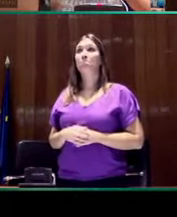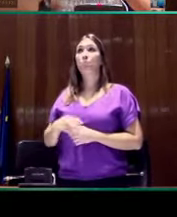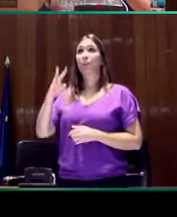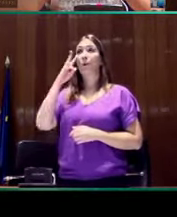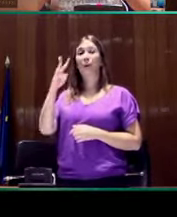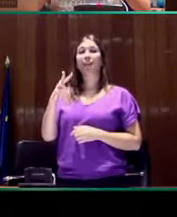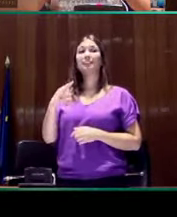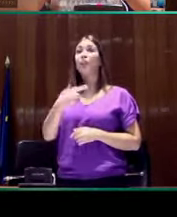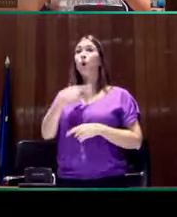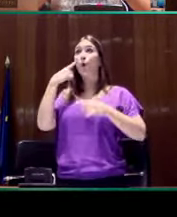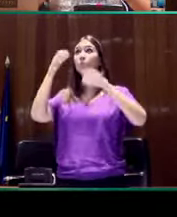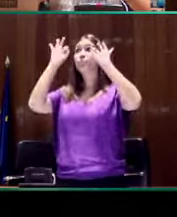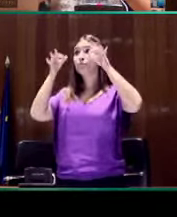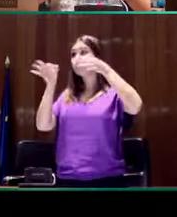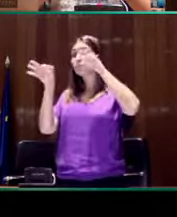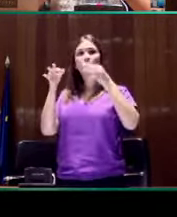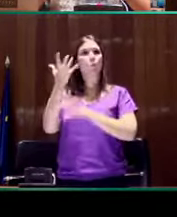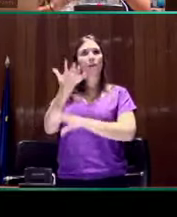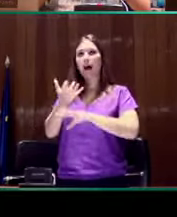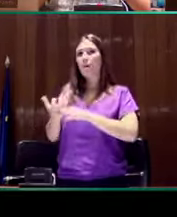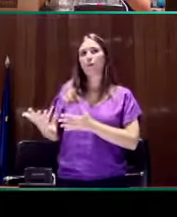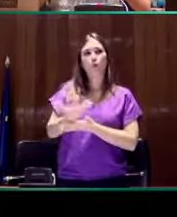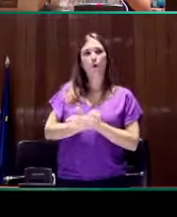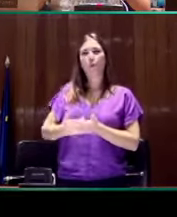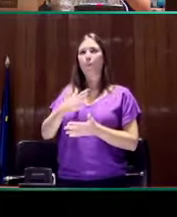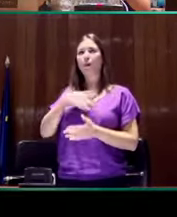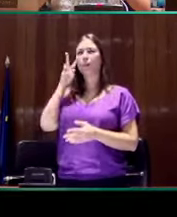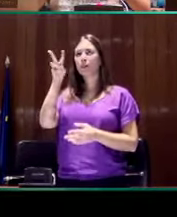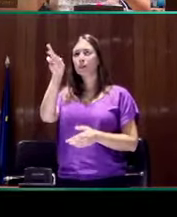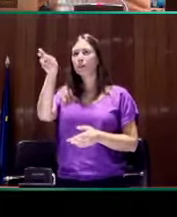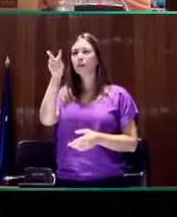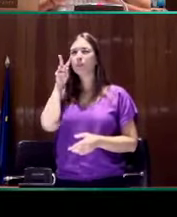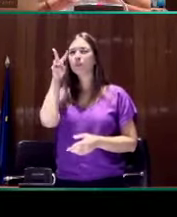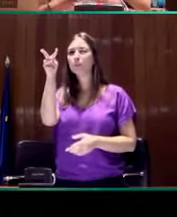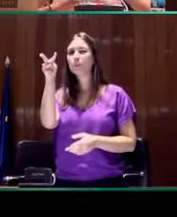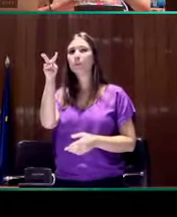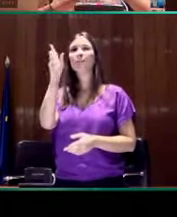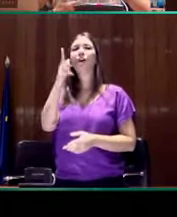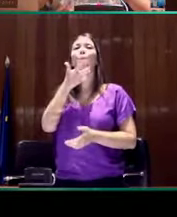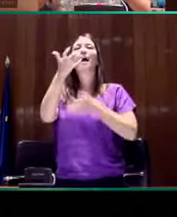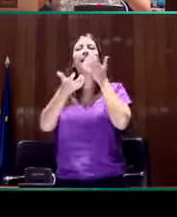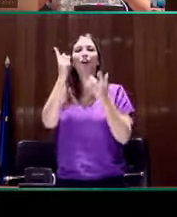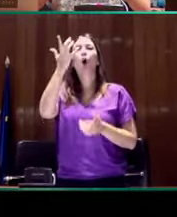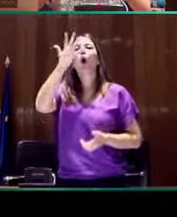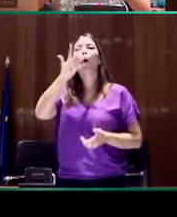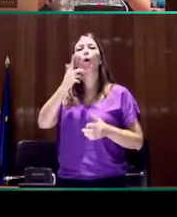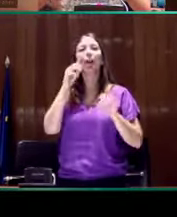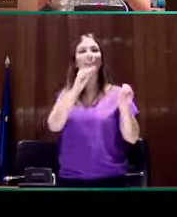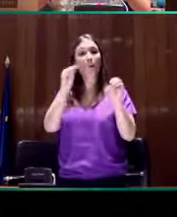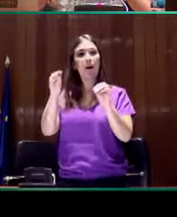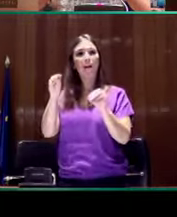direcciones de la mirada, los puntos en los que más se va fijando la mirada y los puntos calientes, las zonas más